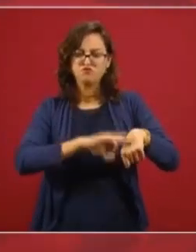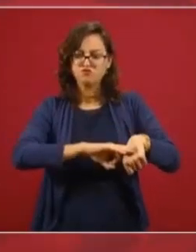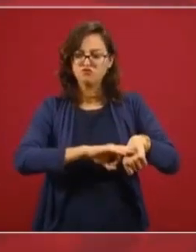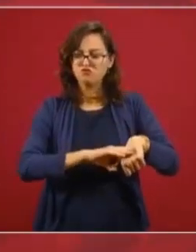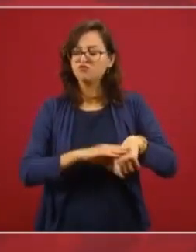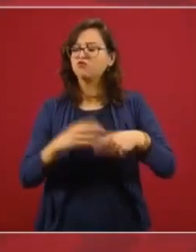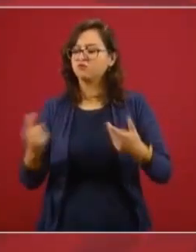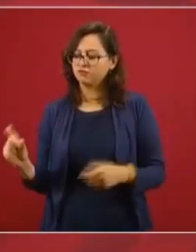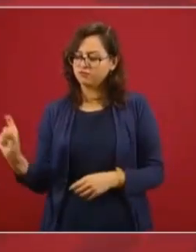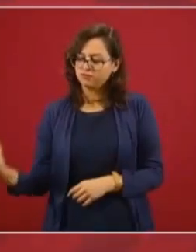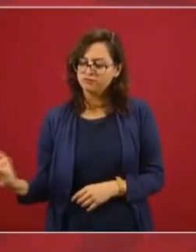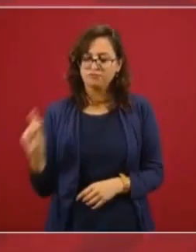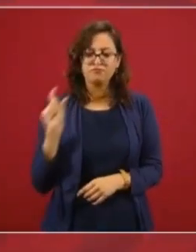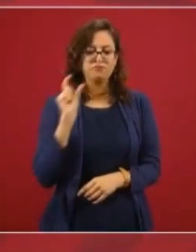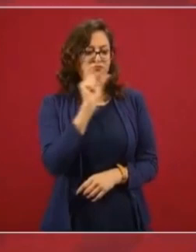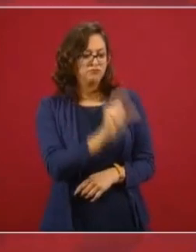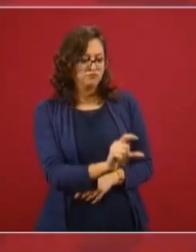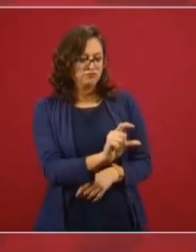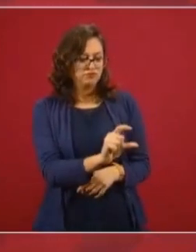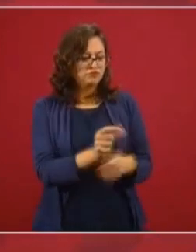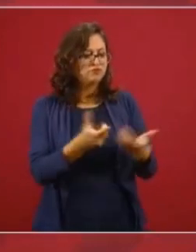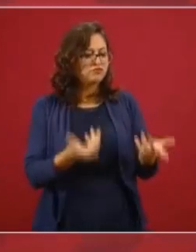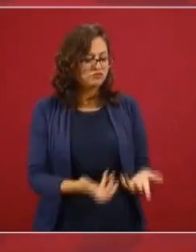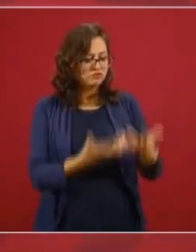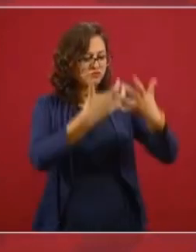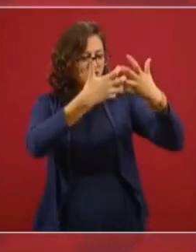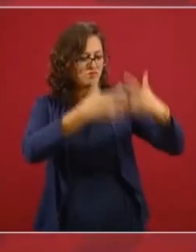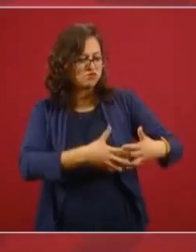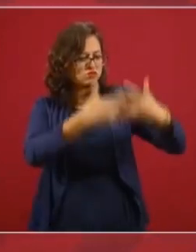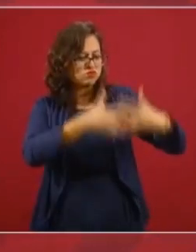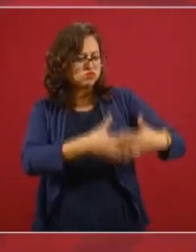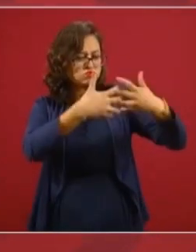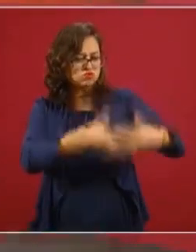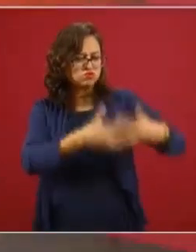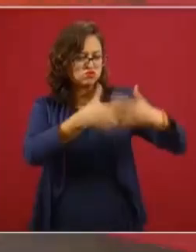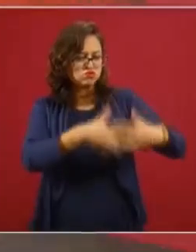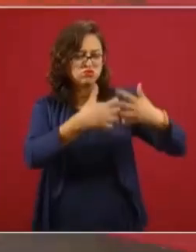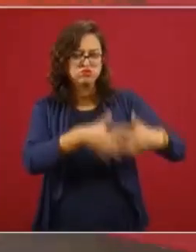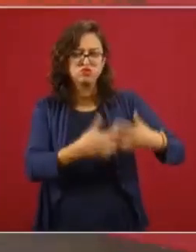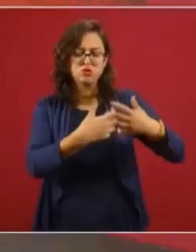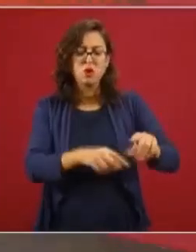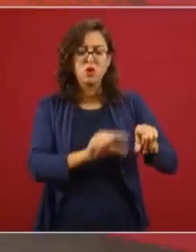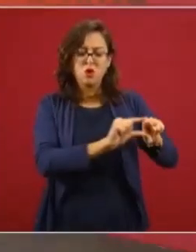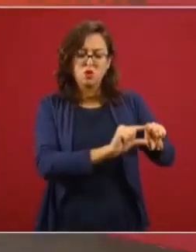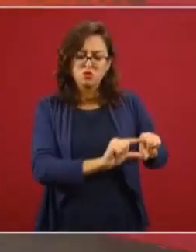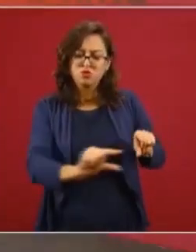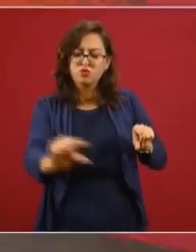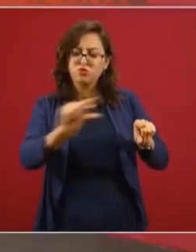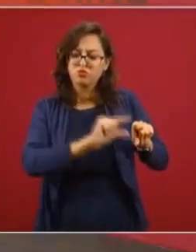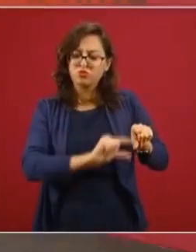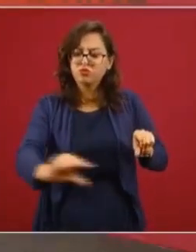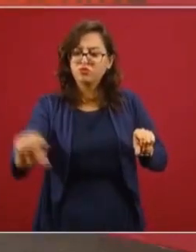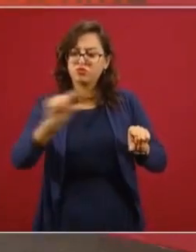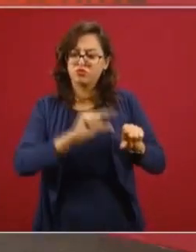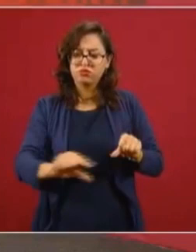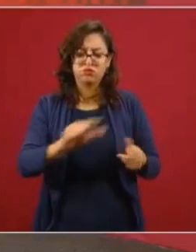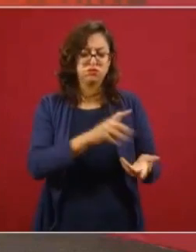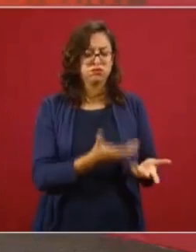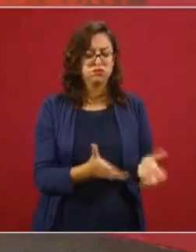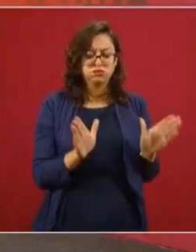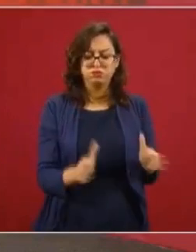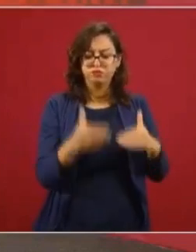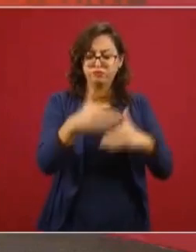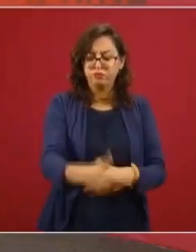completará el proceso de estabilización, fabricación y envasado para ser distribuidas desde